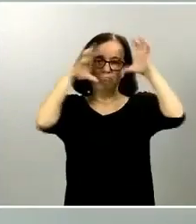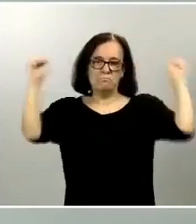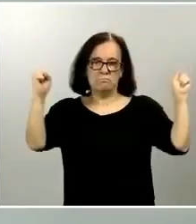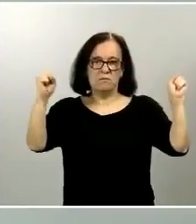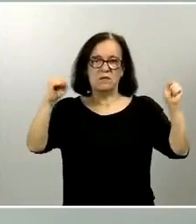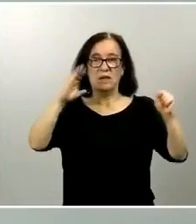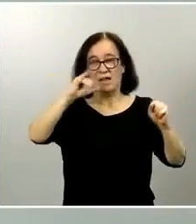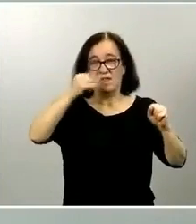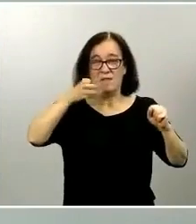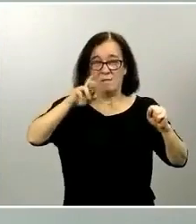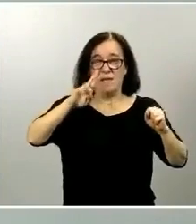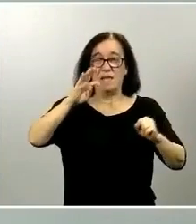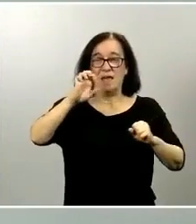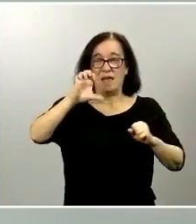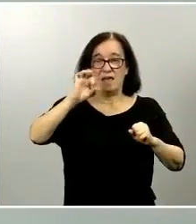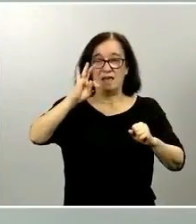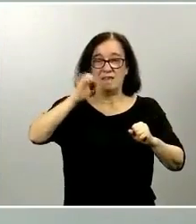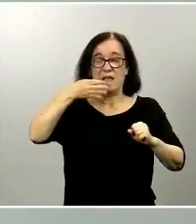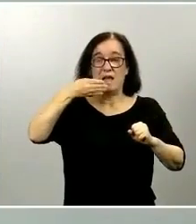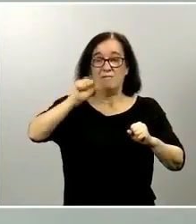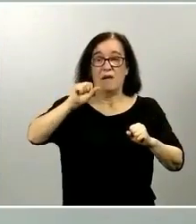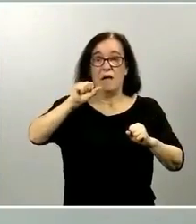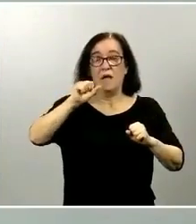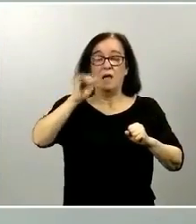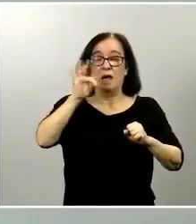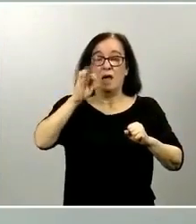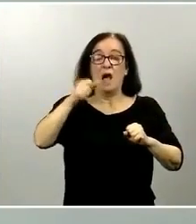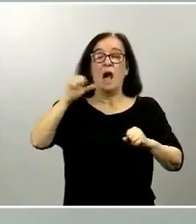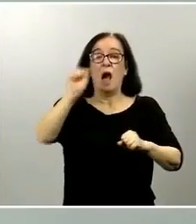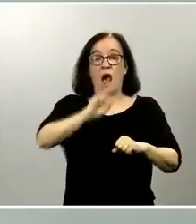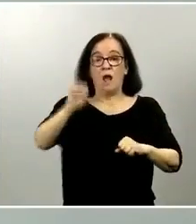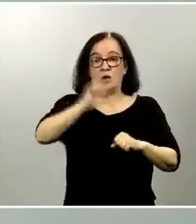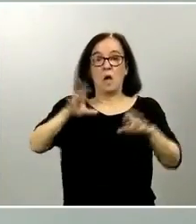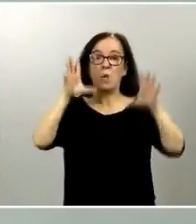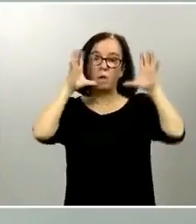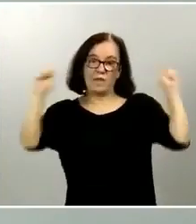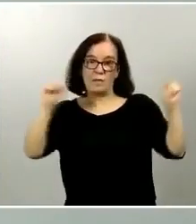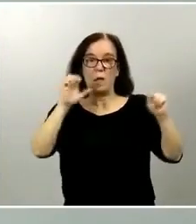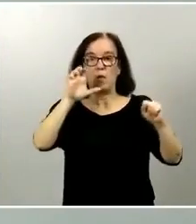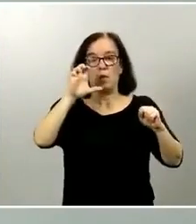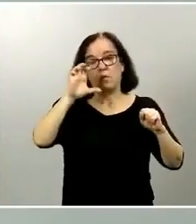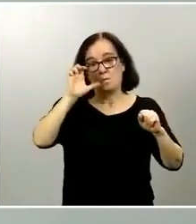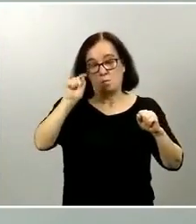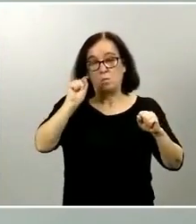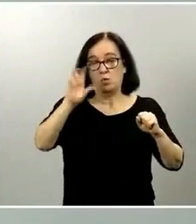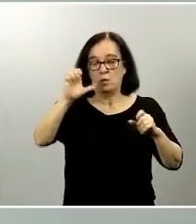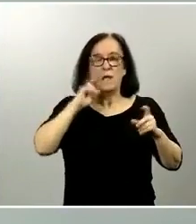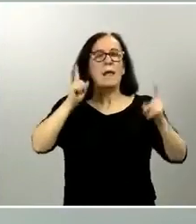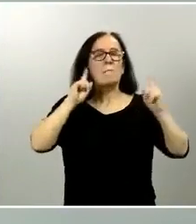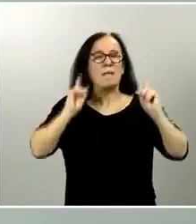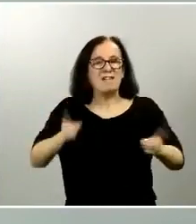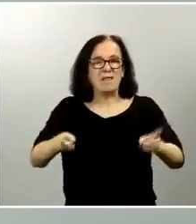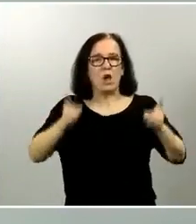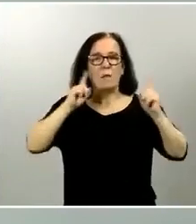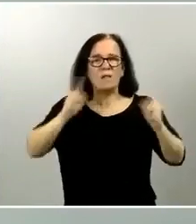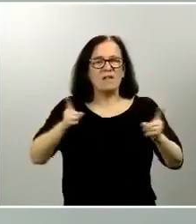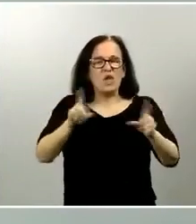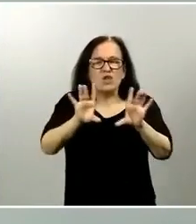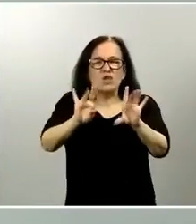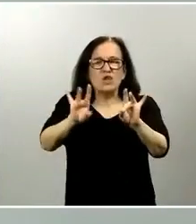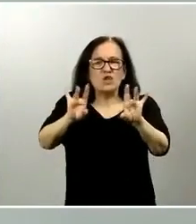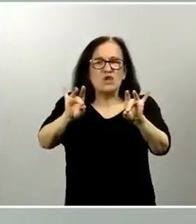arroba guardiacivil punto org y procederemos la investigación prevención prevención y prevención no toquen ustedes nada